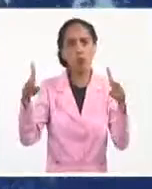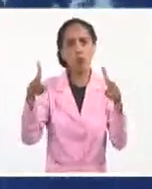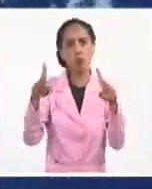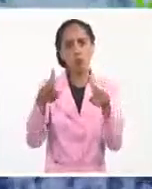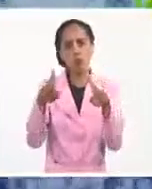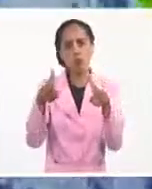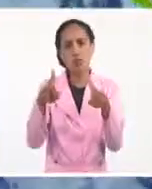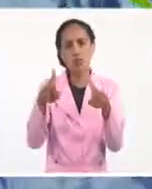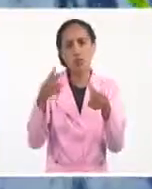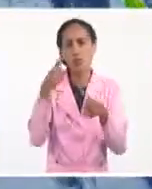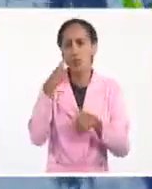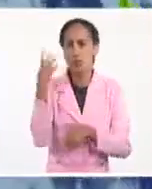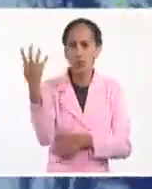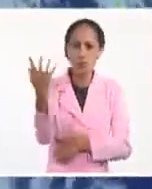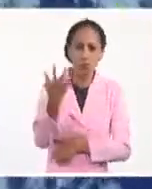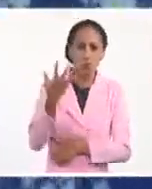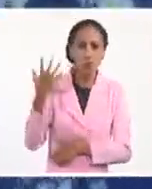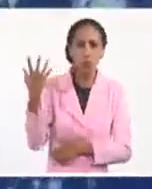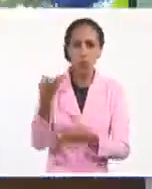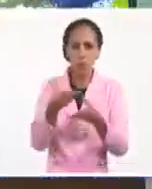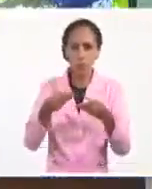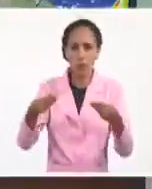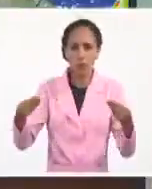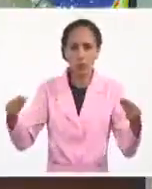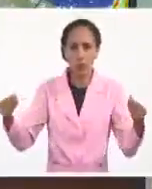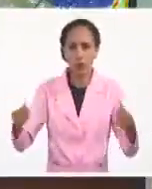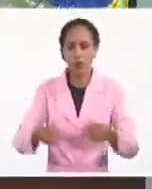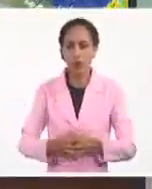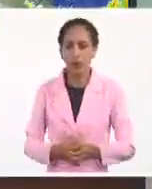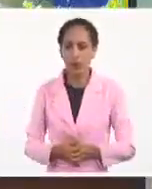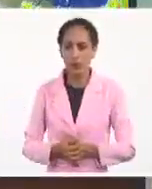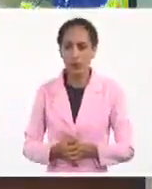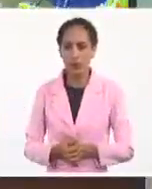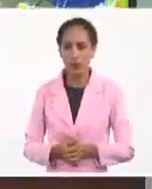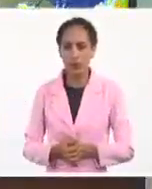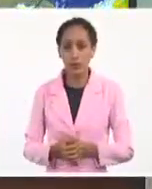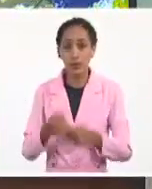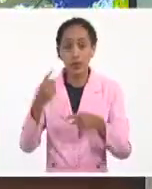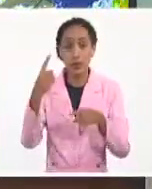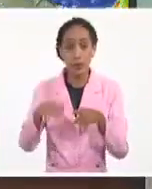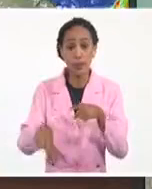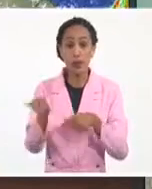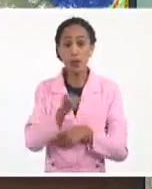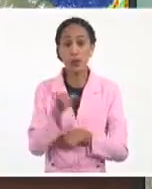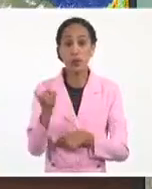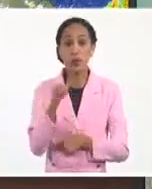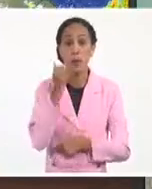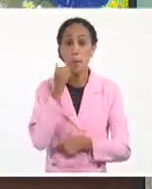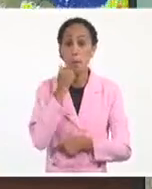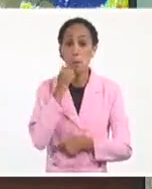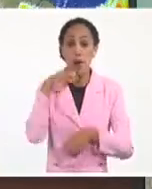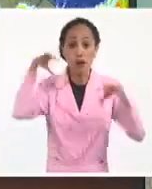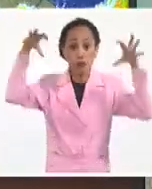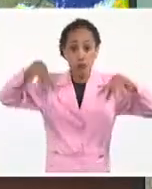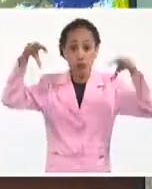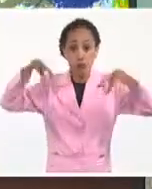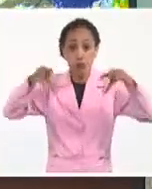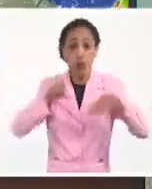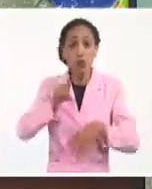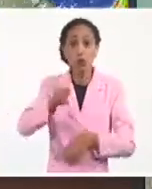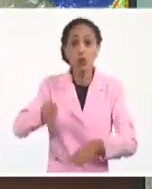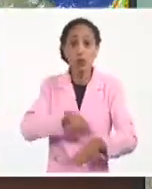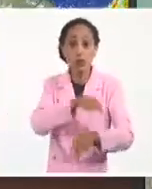organizado, pero ha ido incrementando las áreas de lluvia en las últimas horas.